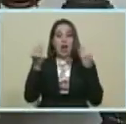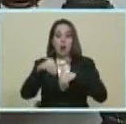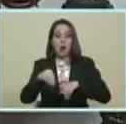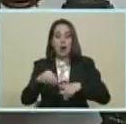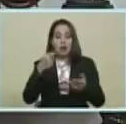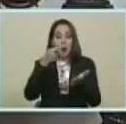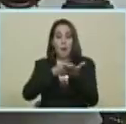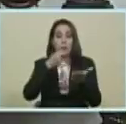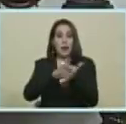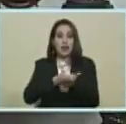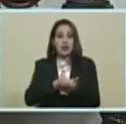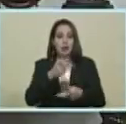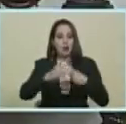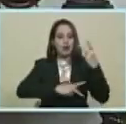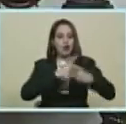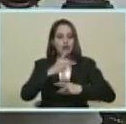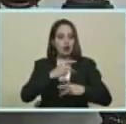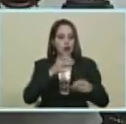Por rublo